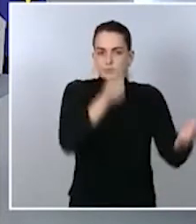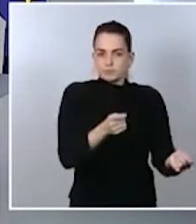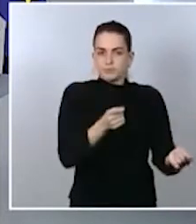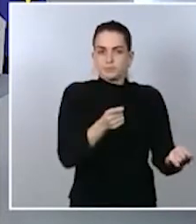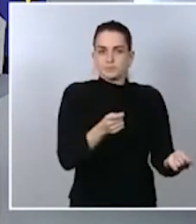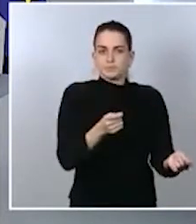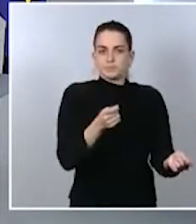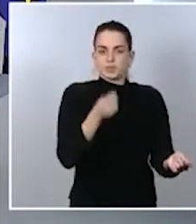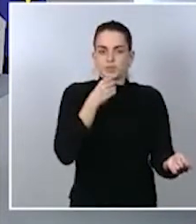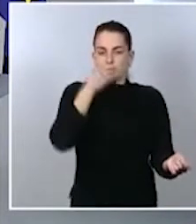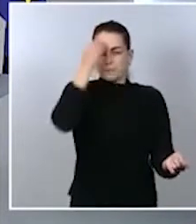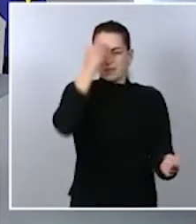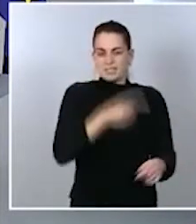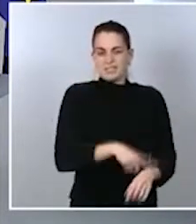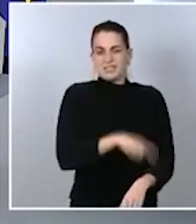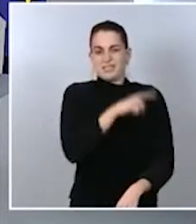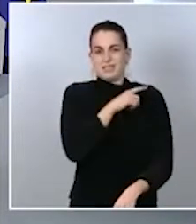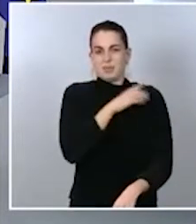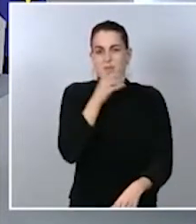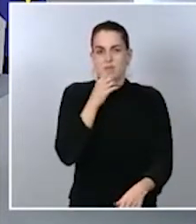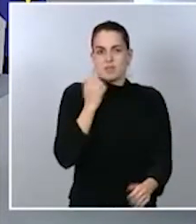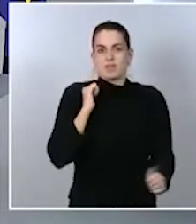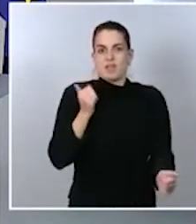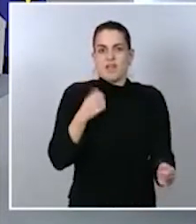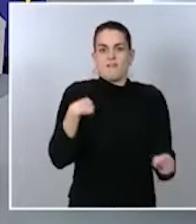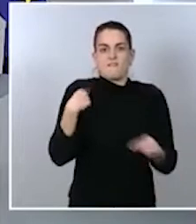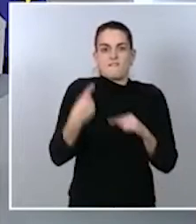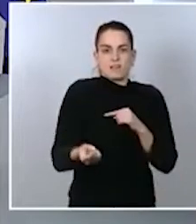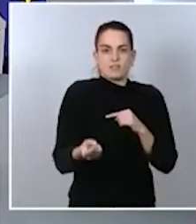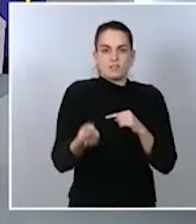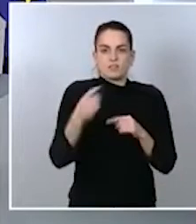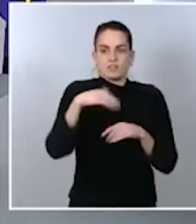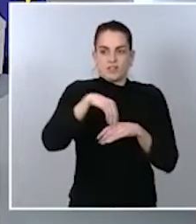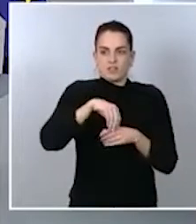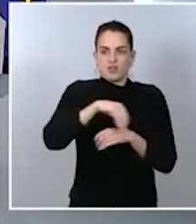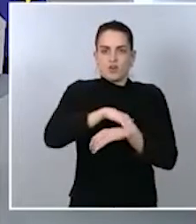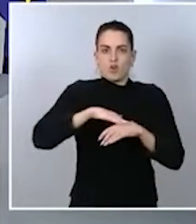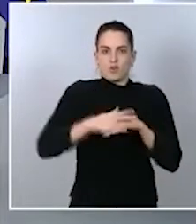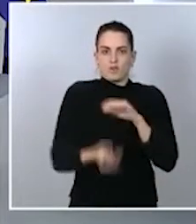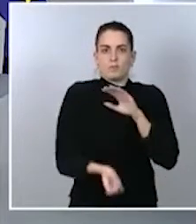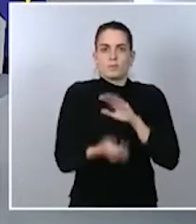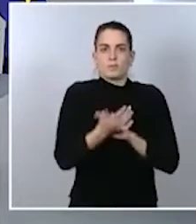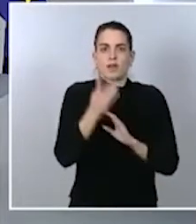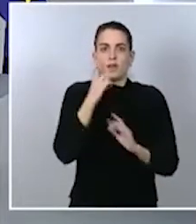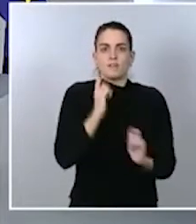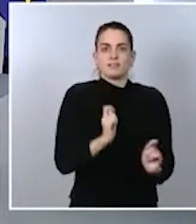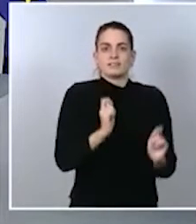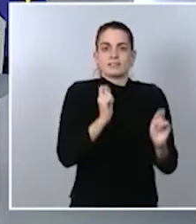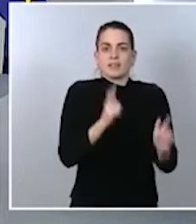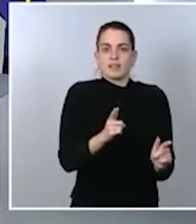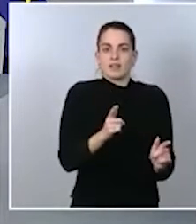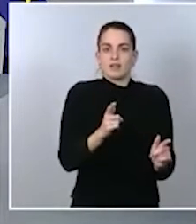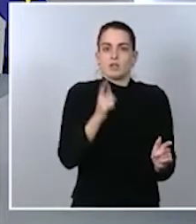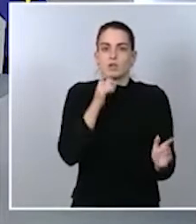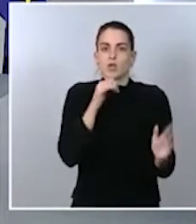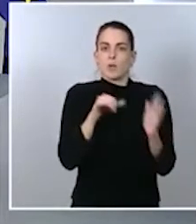efectos que están empezando a ver ya desde el Gobierno estaría más cerca de concederla o más lejos. Muchas gracias.